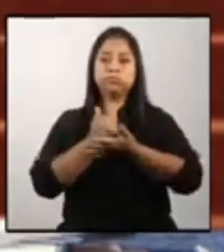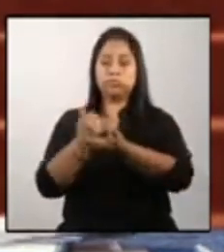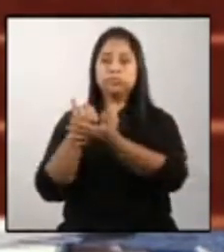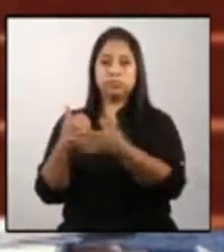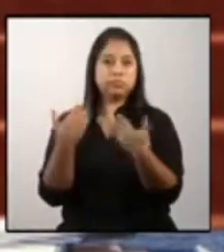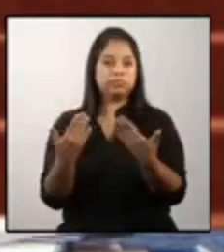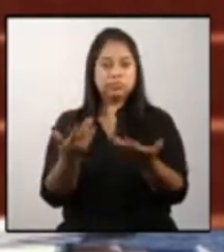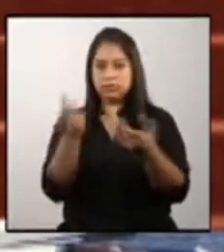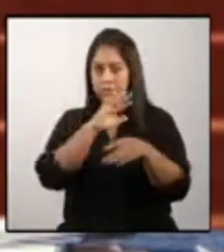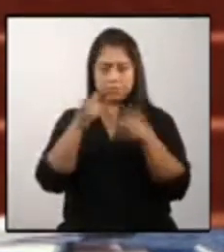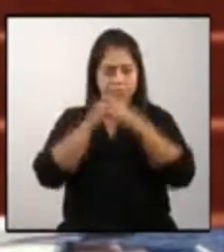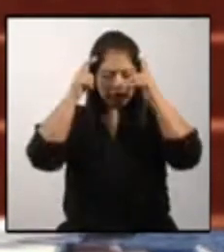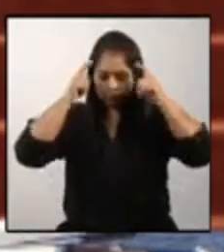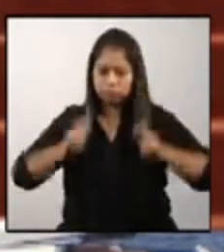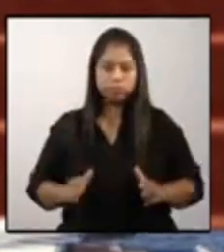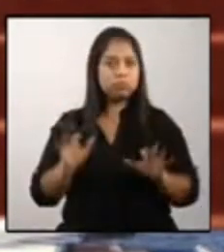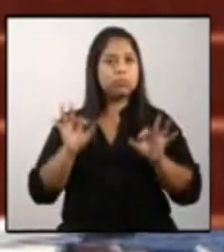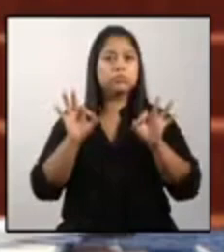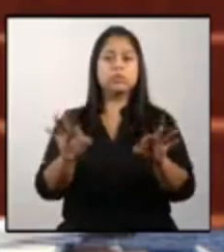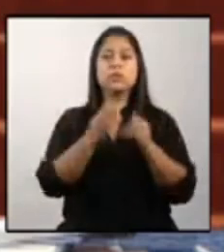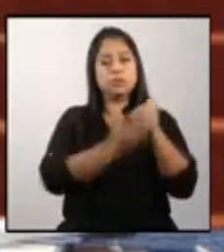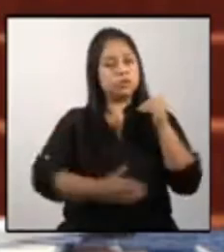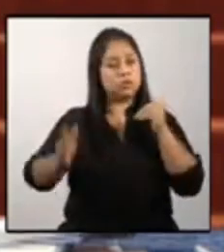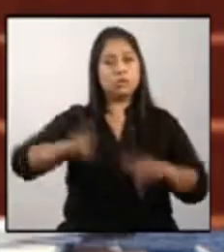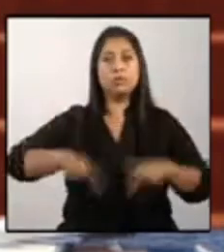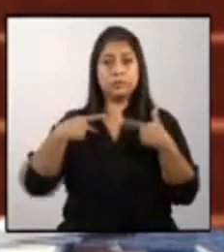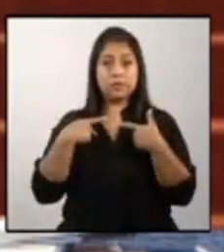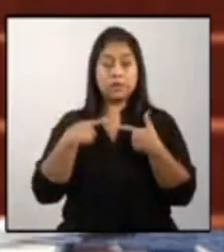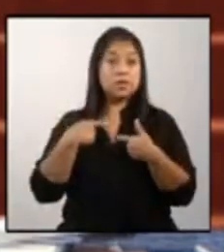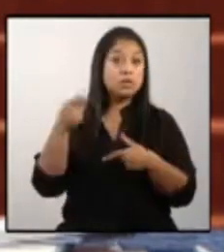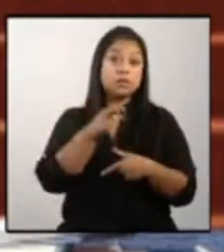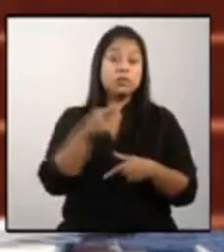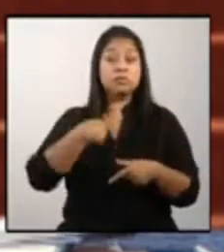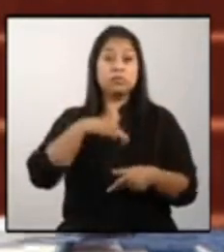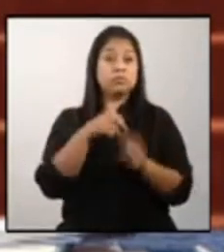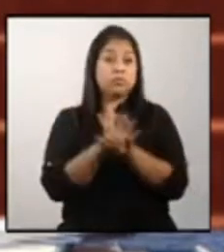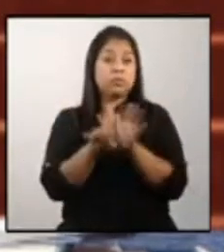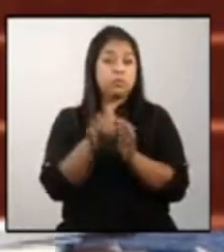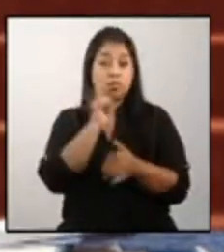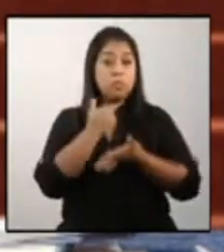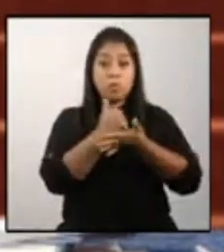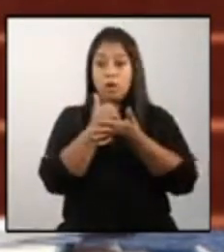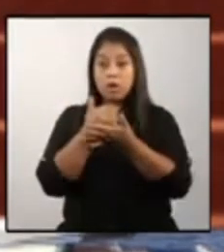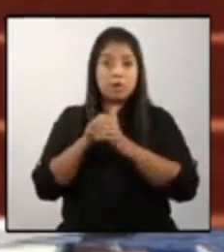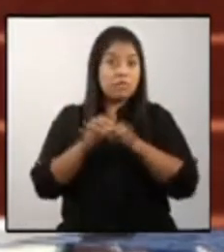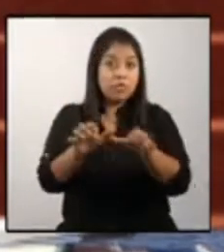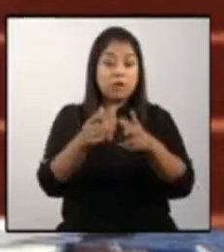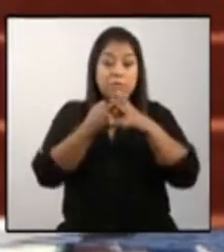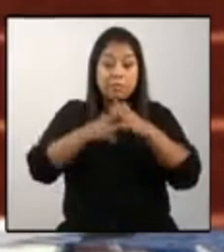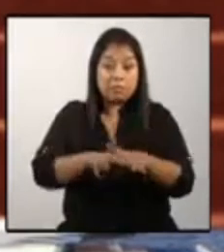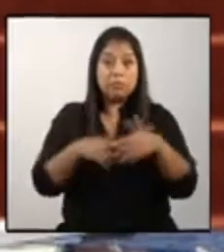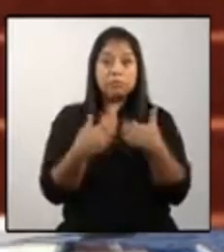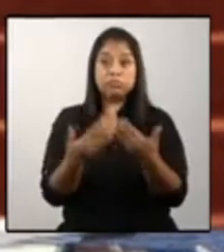capacidades físicas y mentales a lo largo de la vida. Si nosotros no hacemos el esfuerzo de principiar a